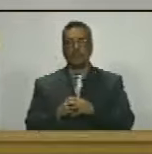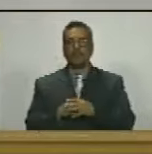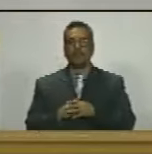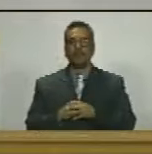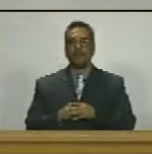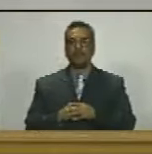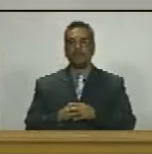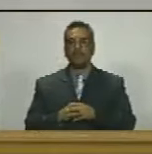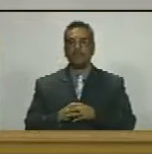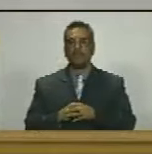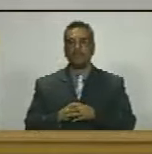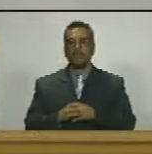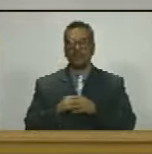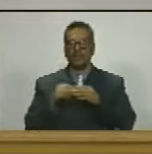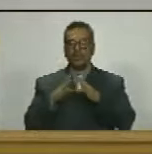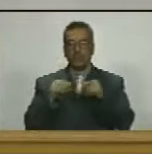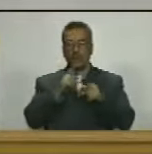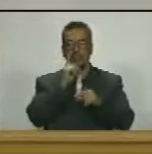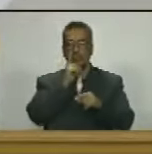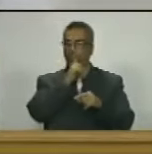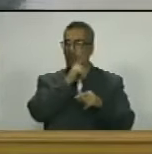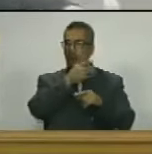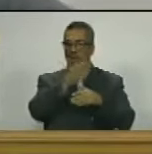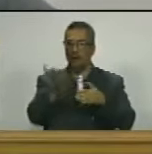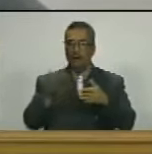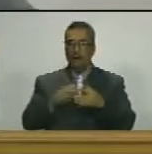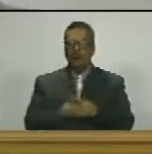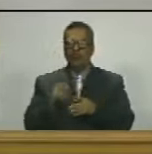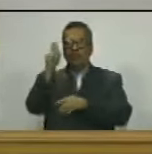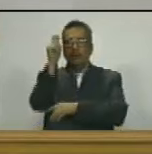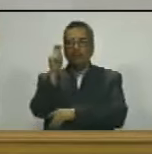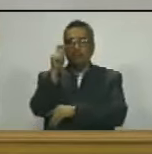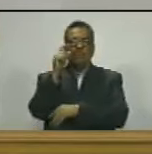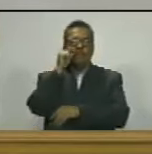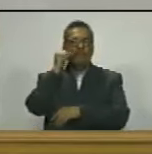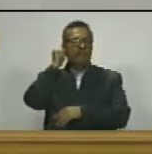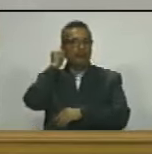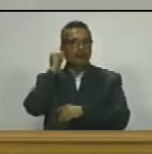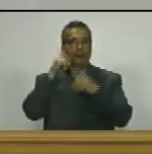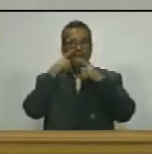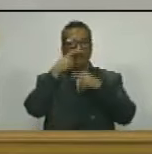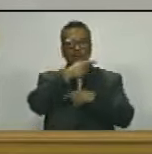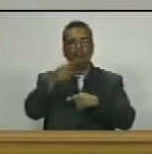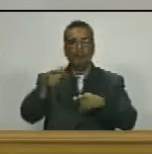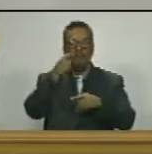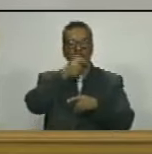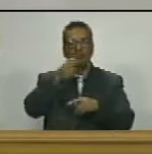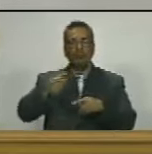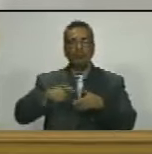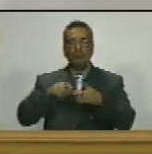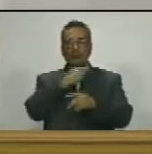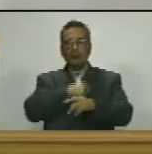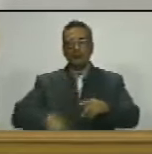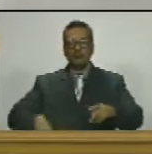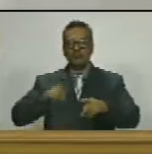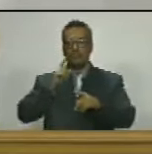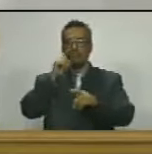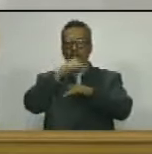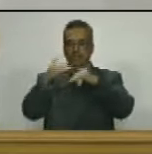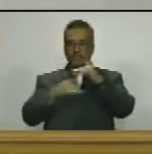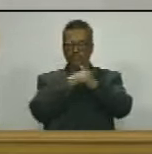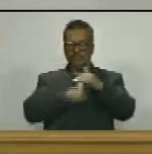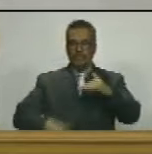son estos diputadas diputados pueblo de venezuela los presidentes y